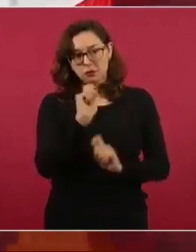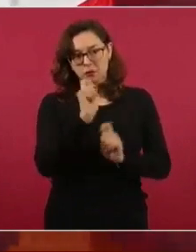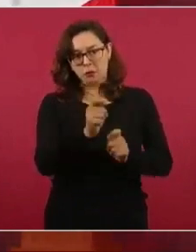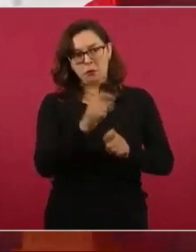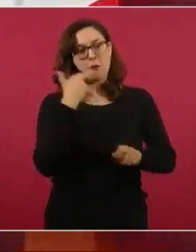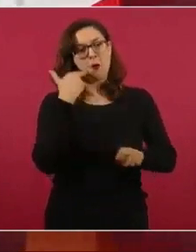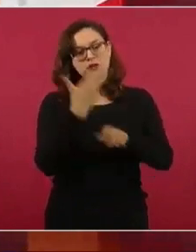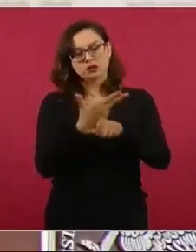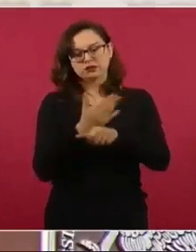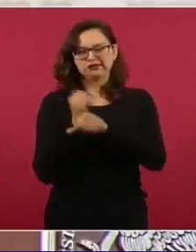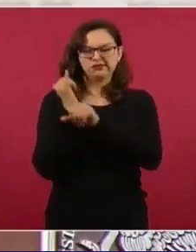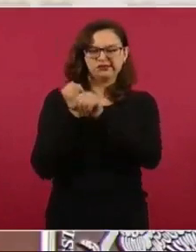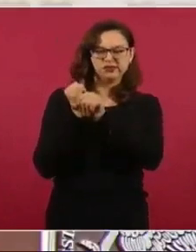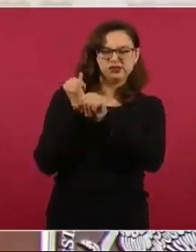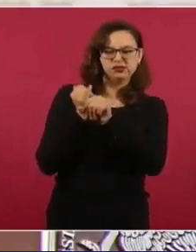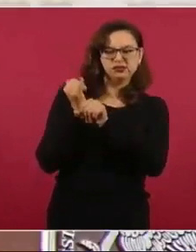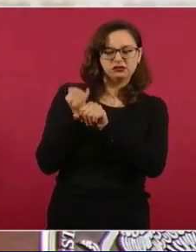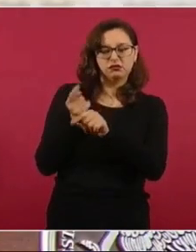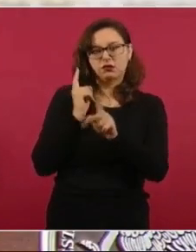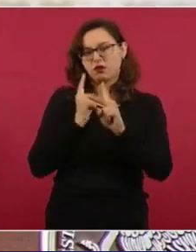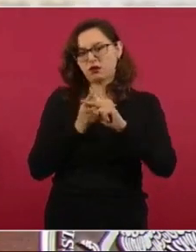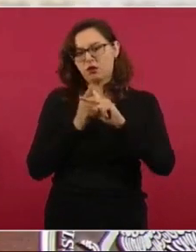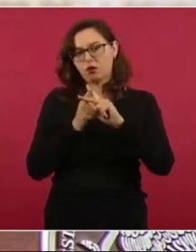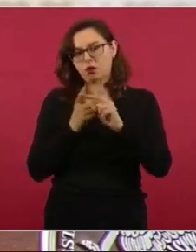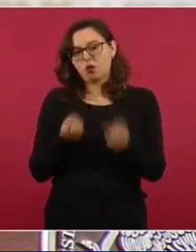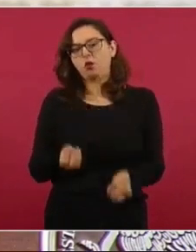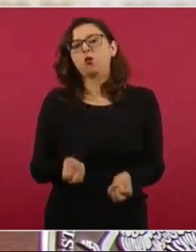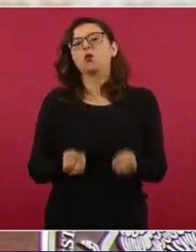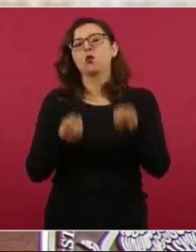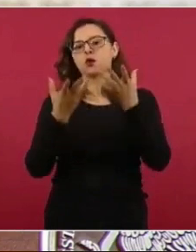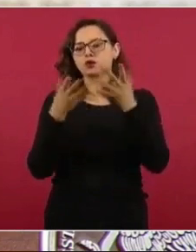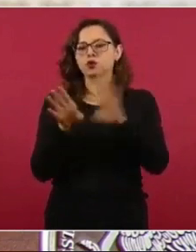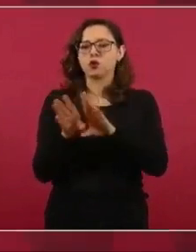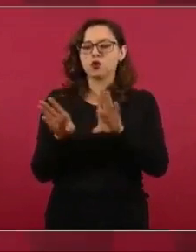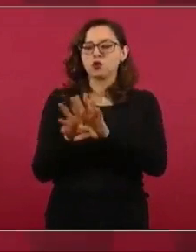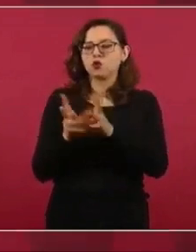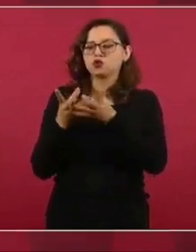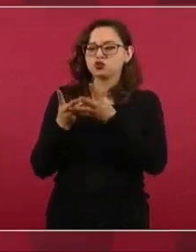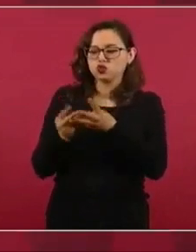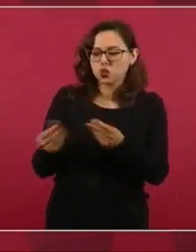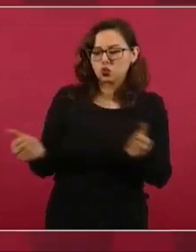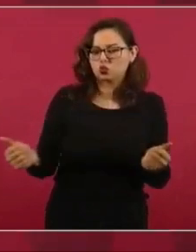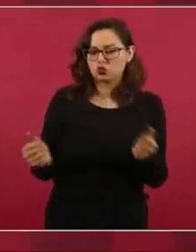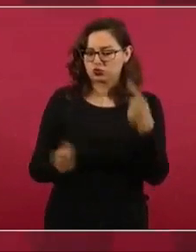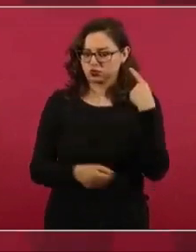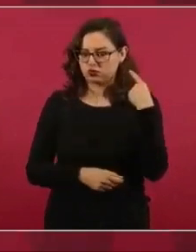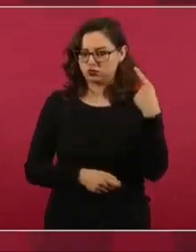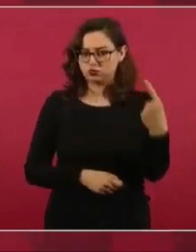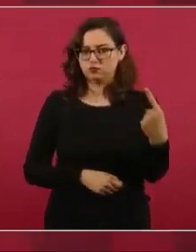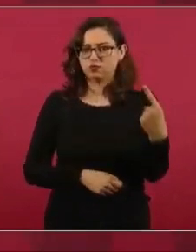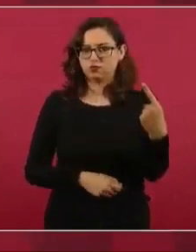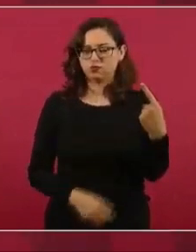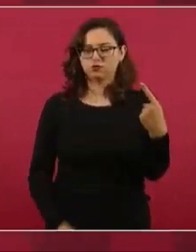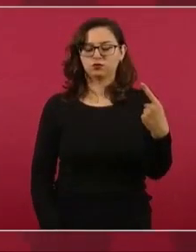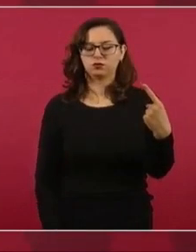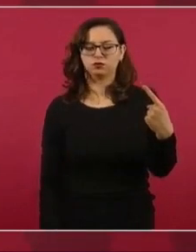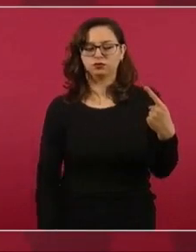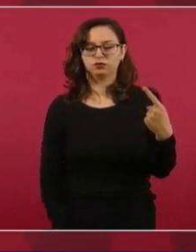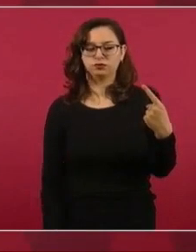buscar la solución. Ese es un tema